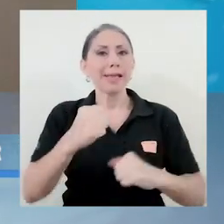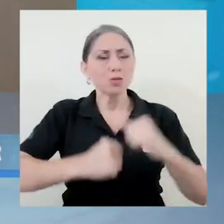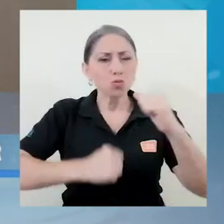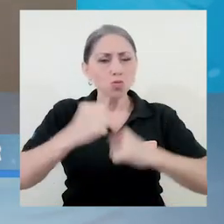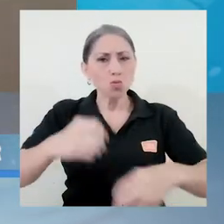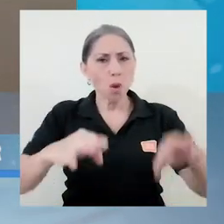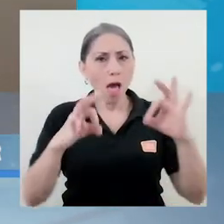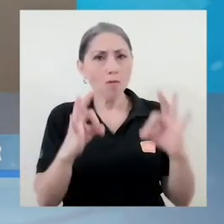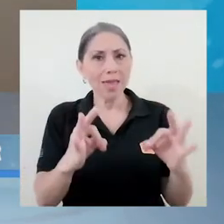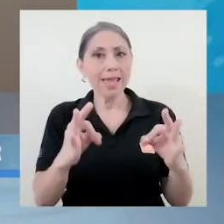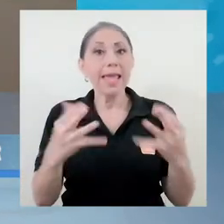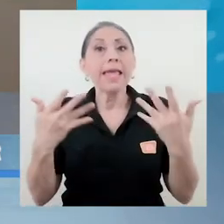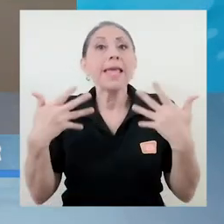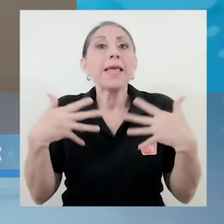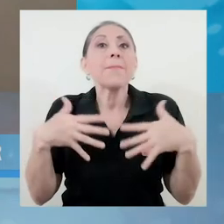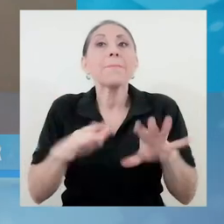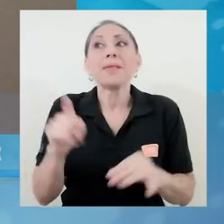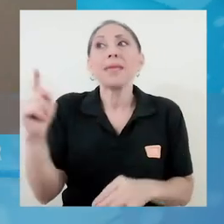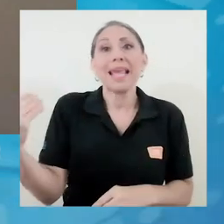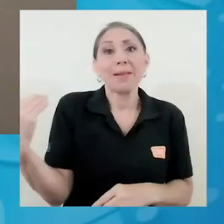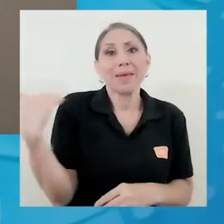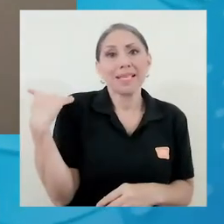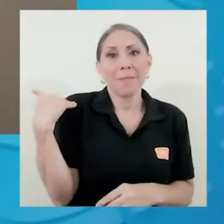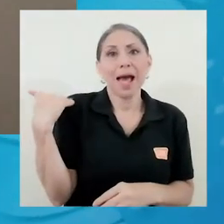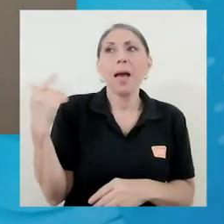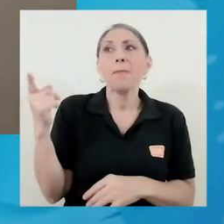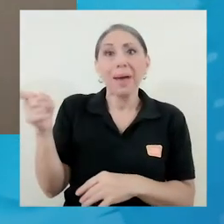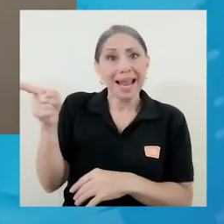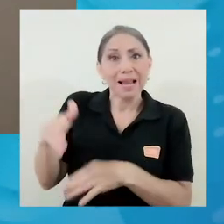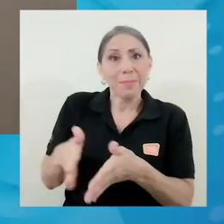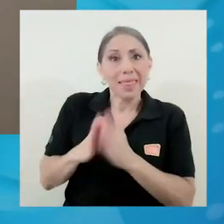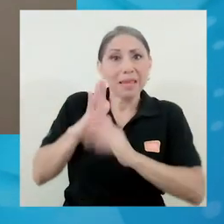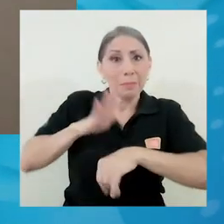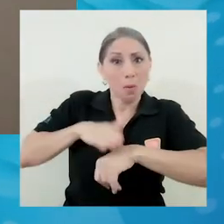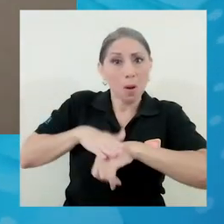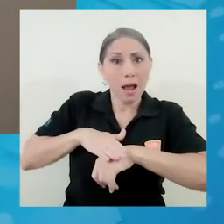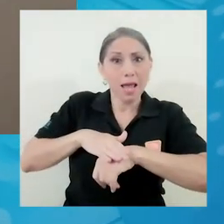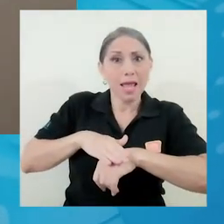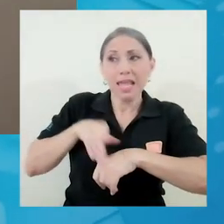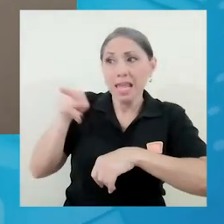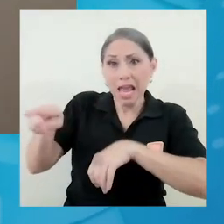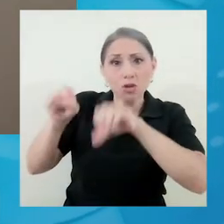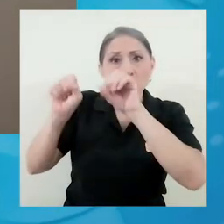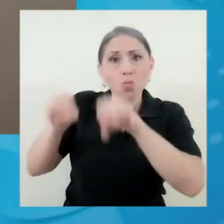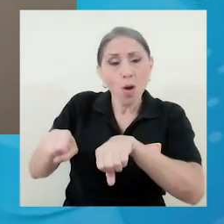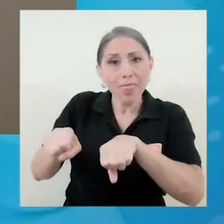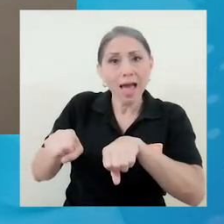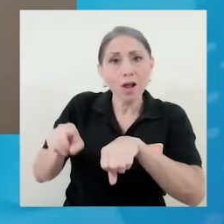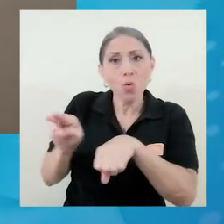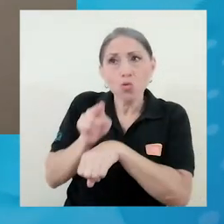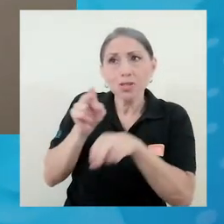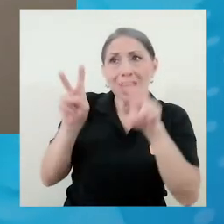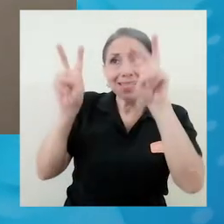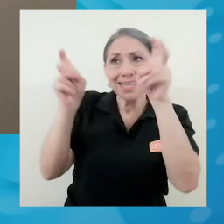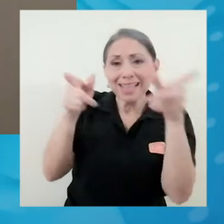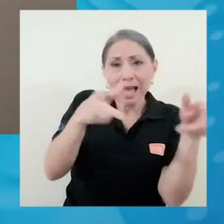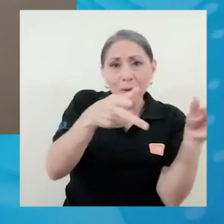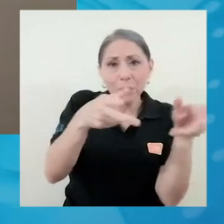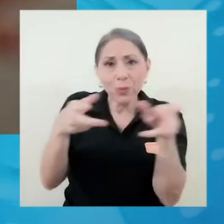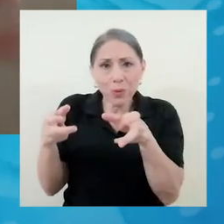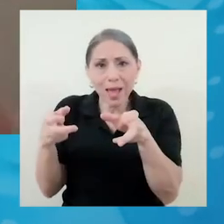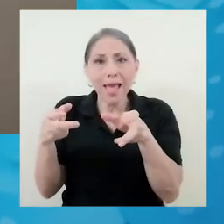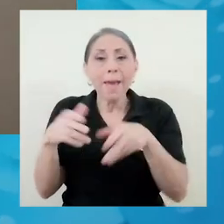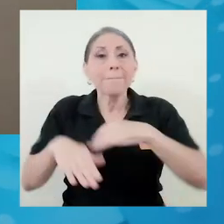bien estructurado y que más bien me llama para pedirme autorización de que nosotros, que ellos puedan citar y